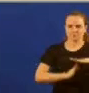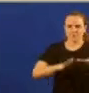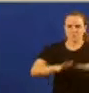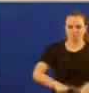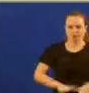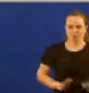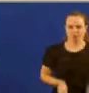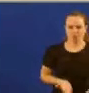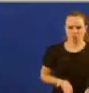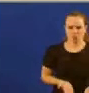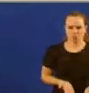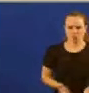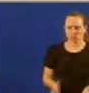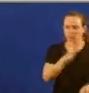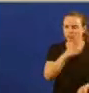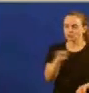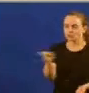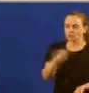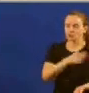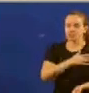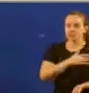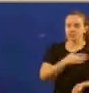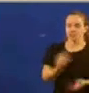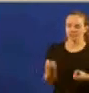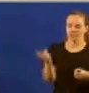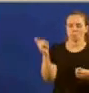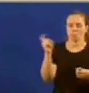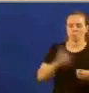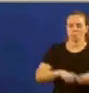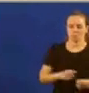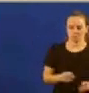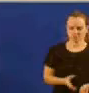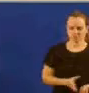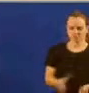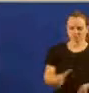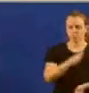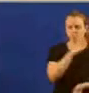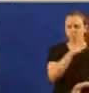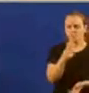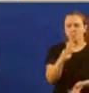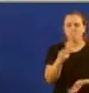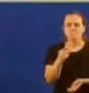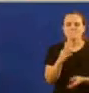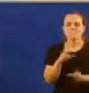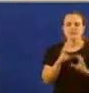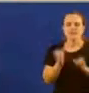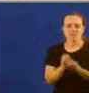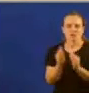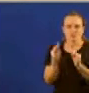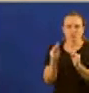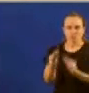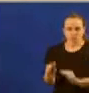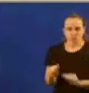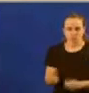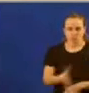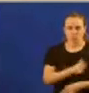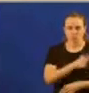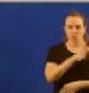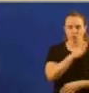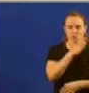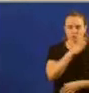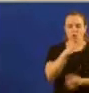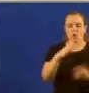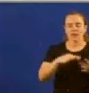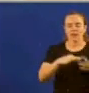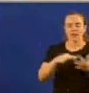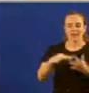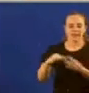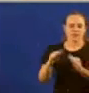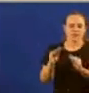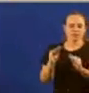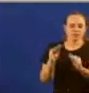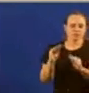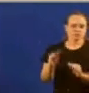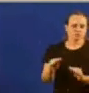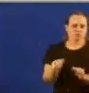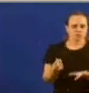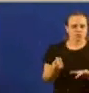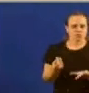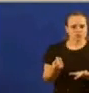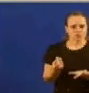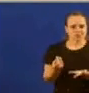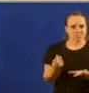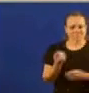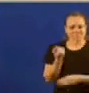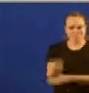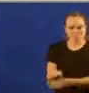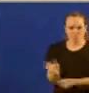núcleo no futuro, pola orientación do seu partido, pola perda de favor do seu líder nunha organización tan xerárquica como o